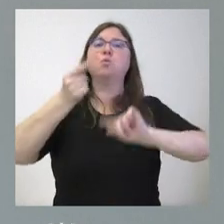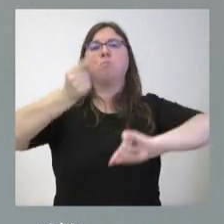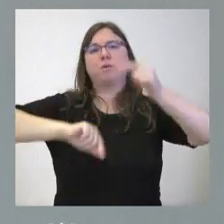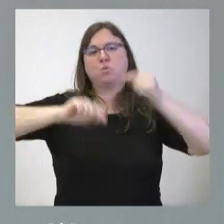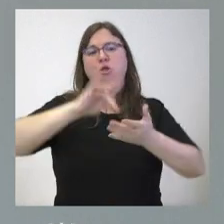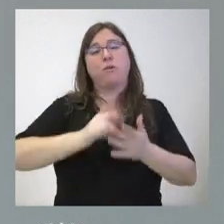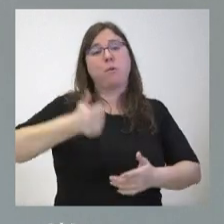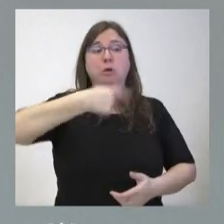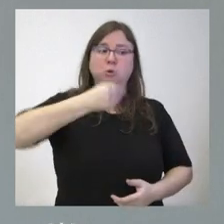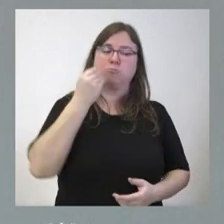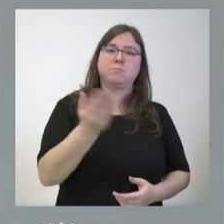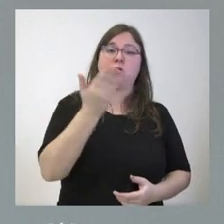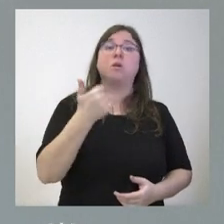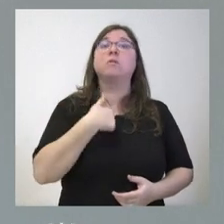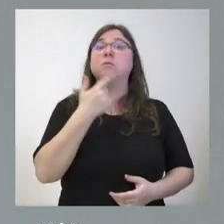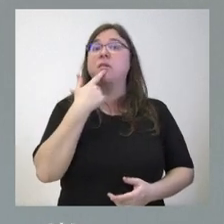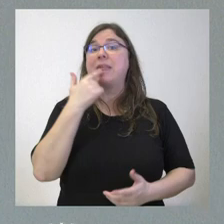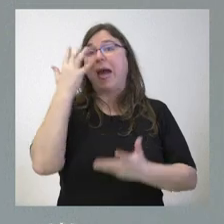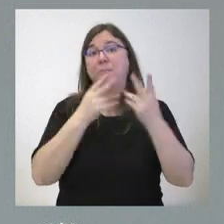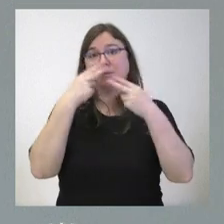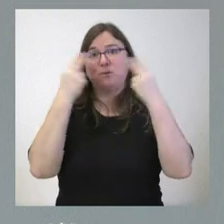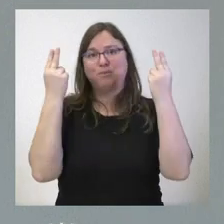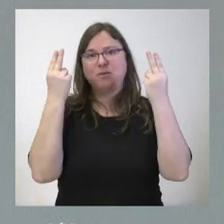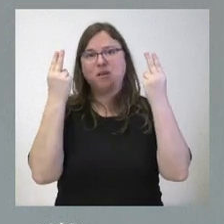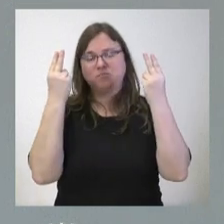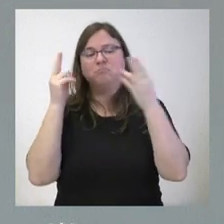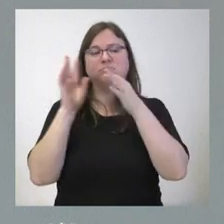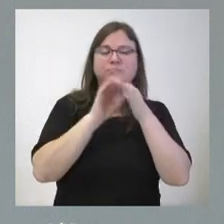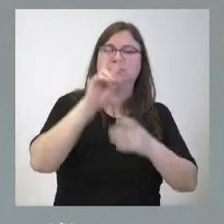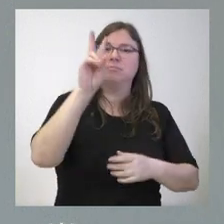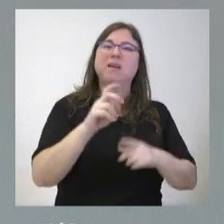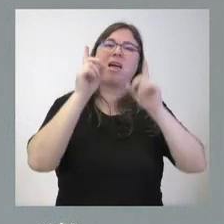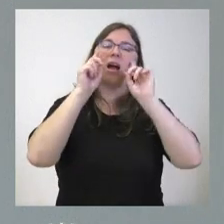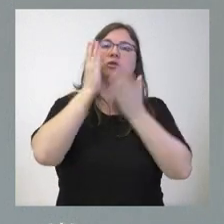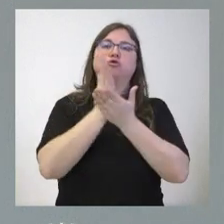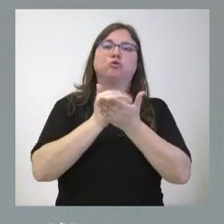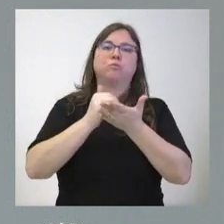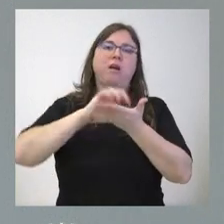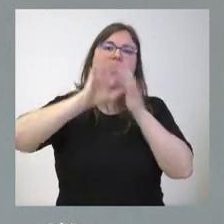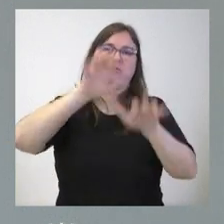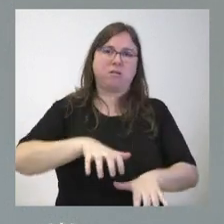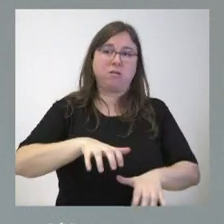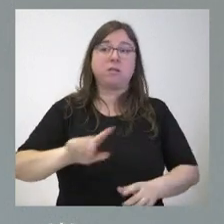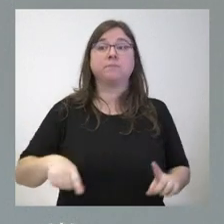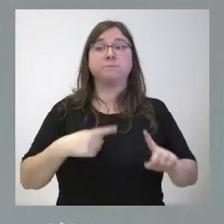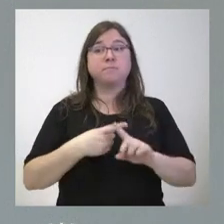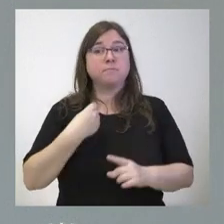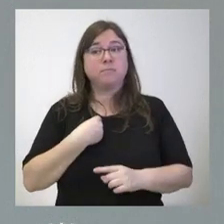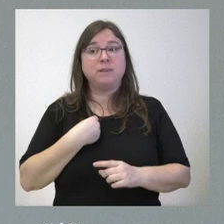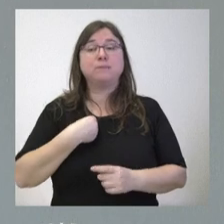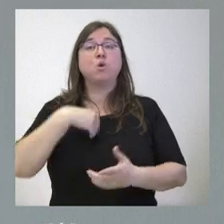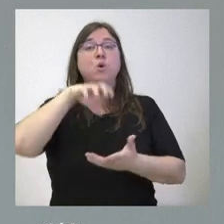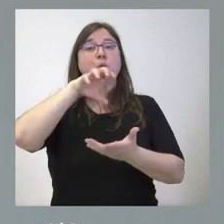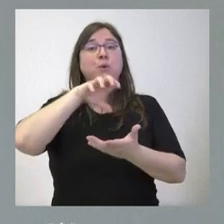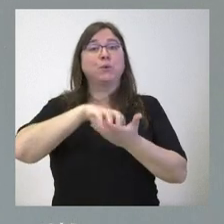esto que decimos de la administración pública también es aplicable en el caso de Castilla y León a que igual que la Junta tiene menos